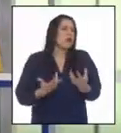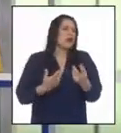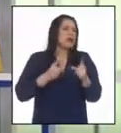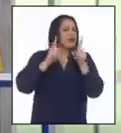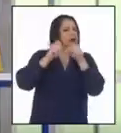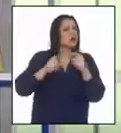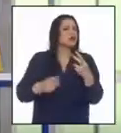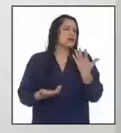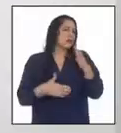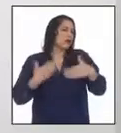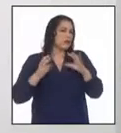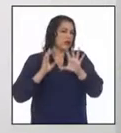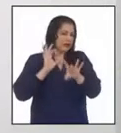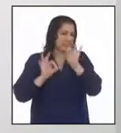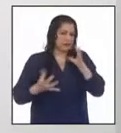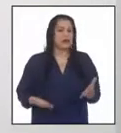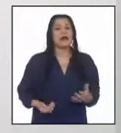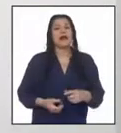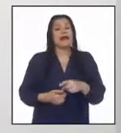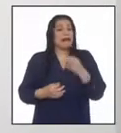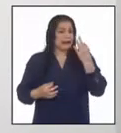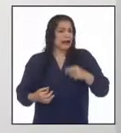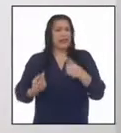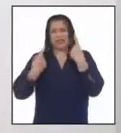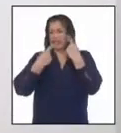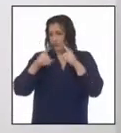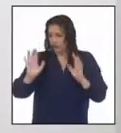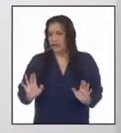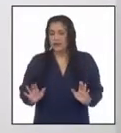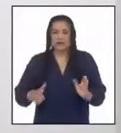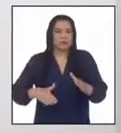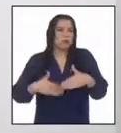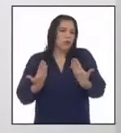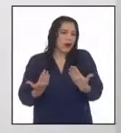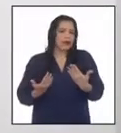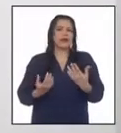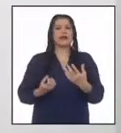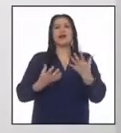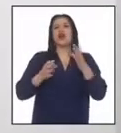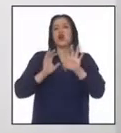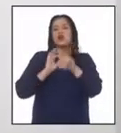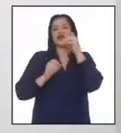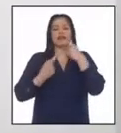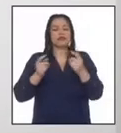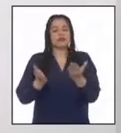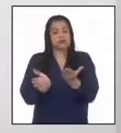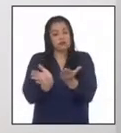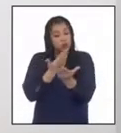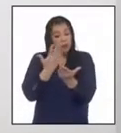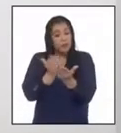del reto podemos seleccionar? En realidad, diversas. Pueden considerar documentos oficiales como informes,